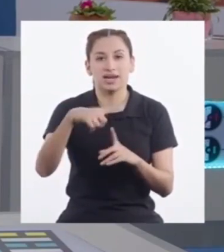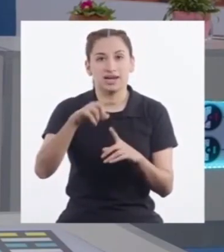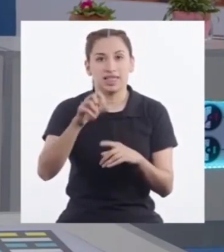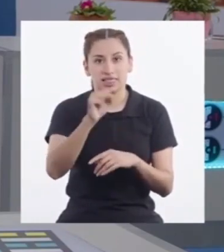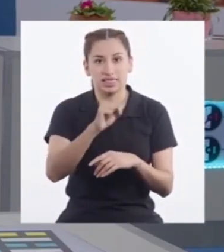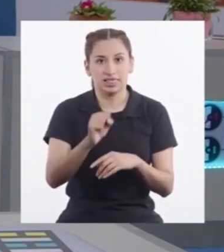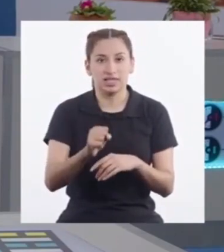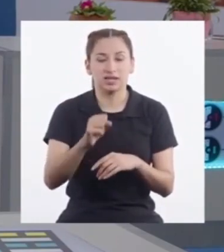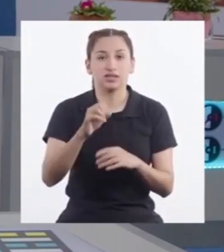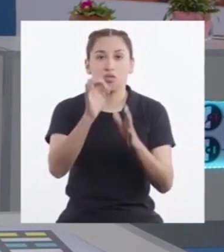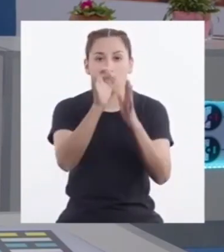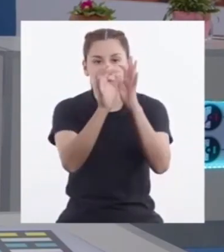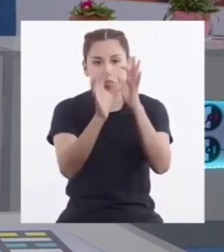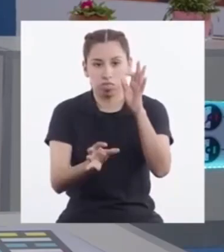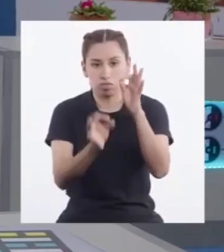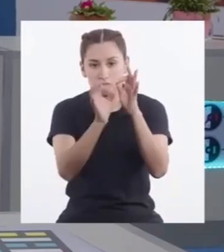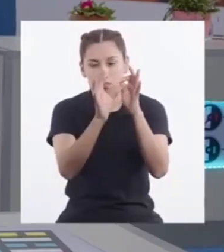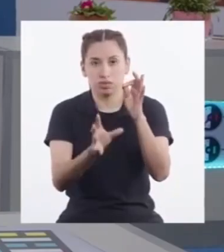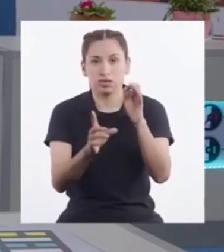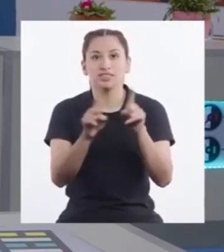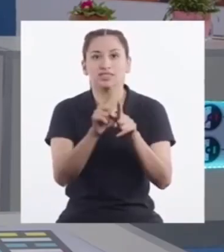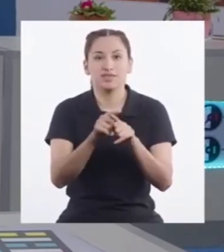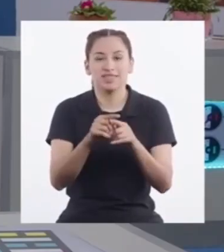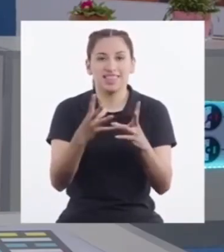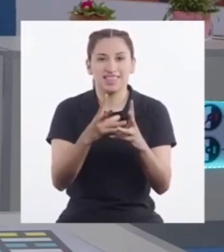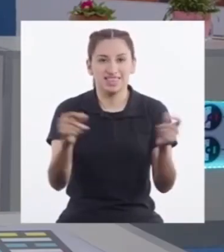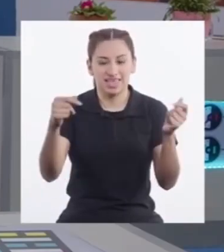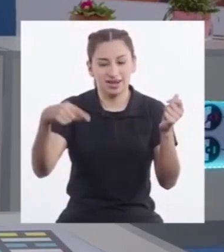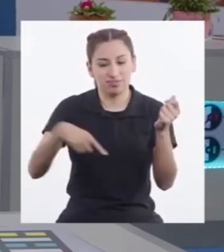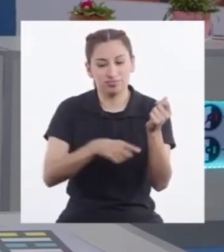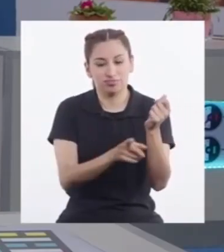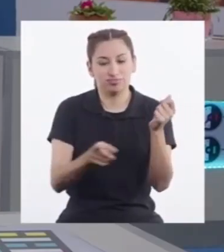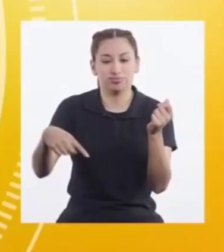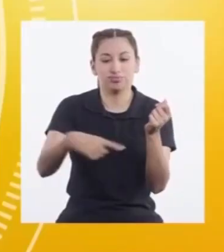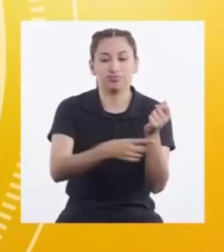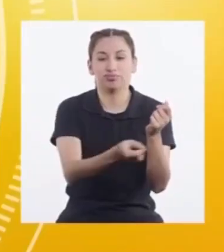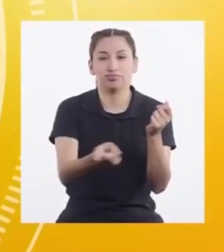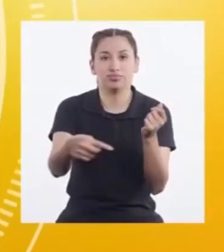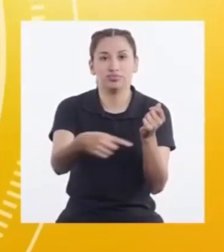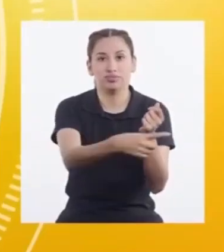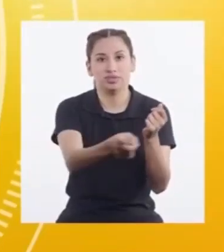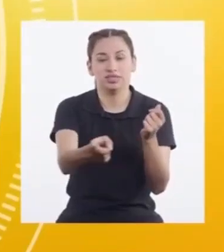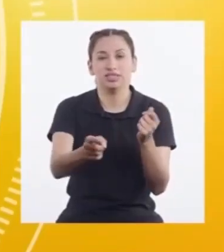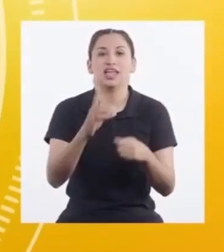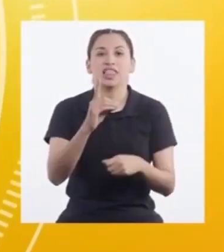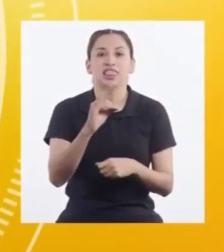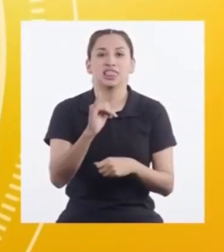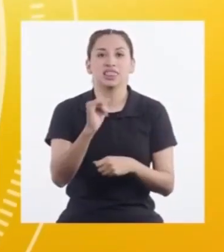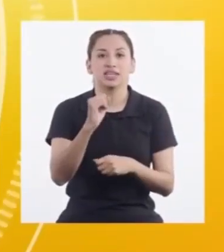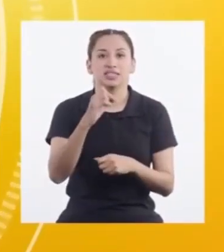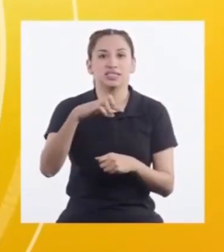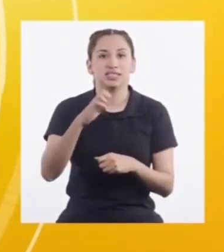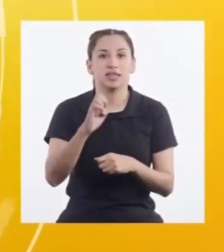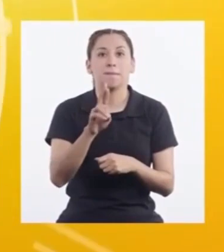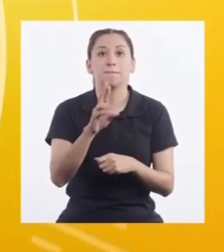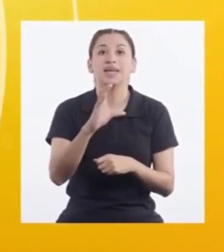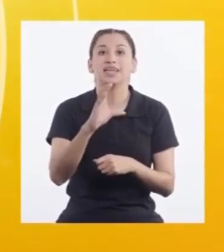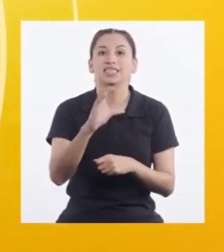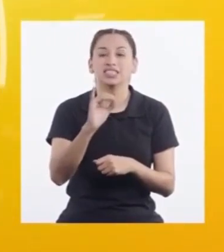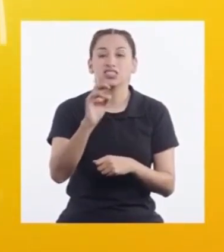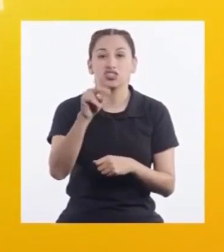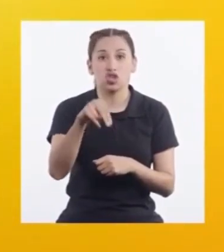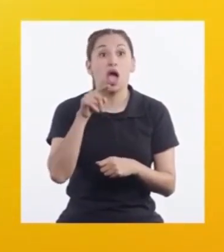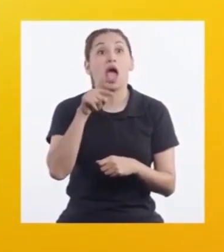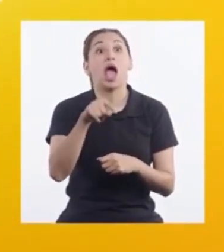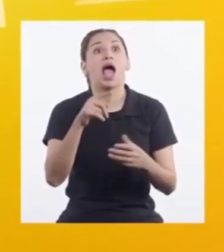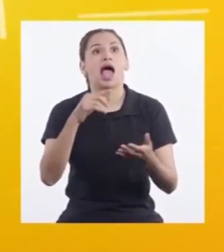Goteo Y drenaje Subterráneo Entonces Esto constituye Una